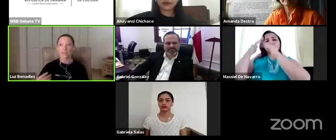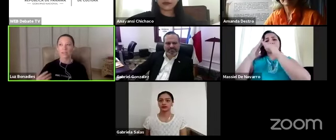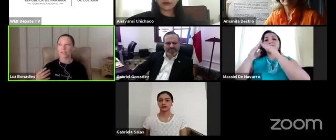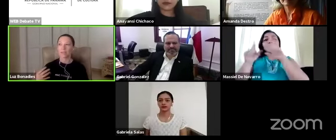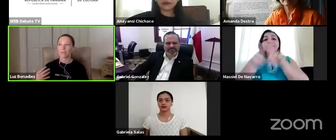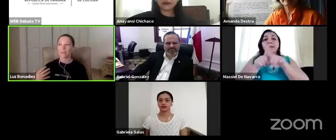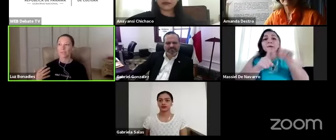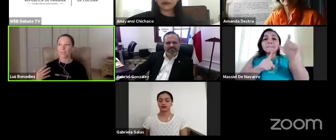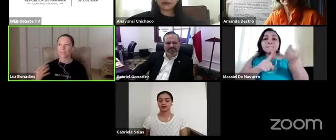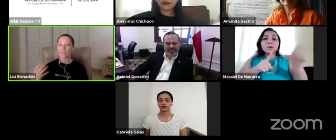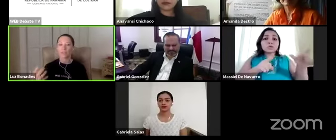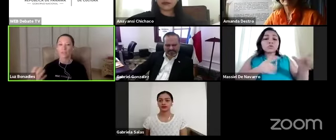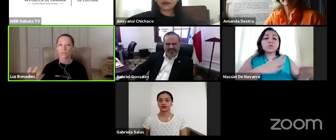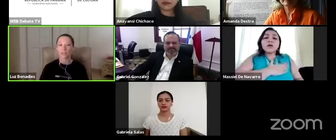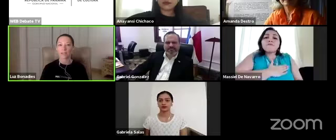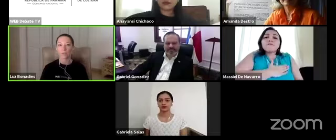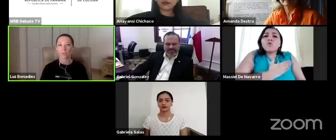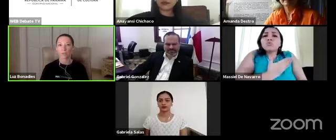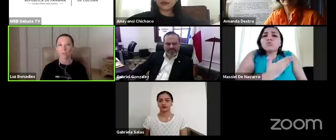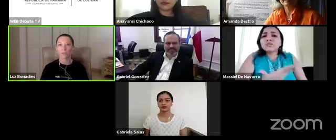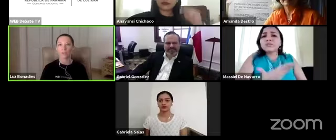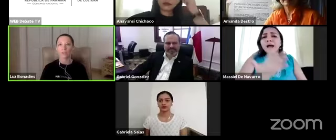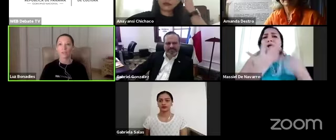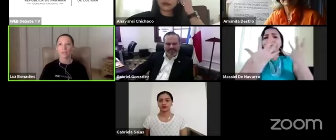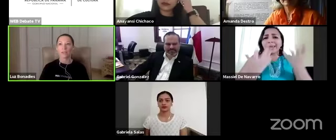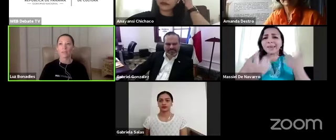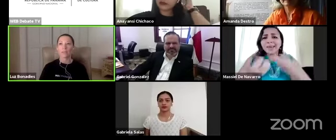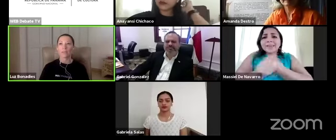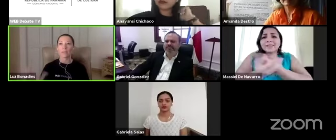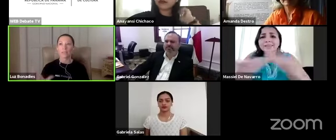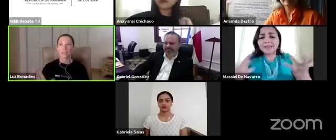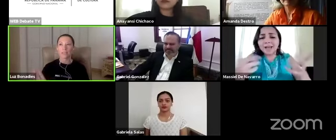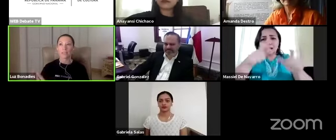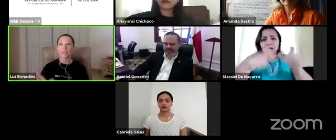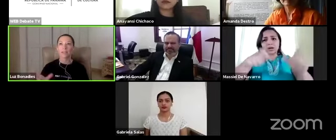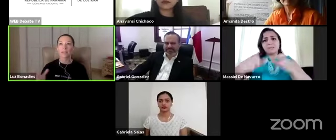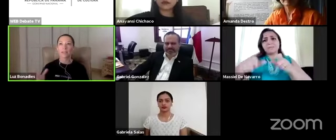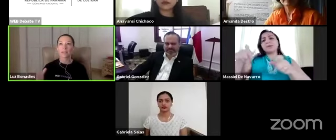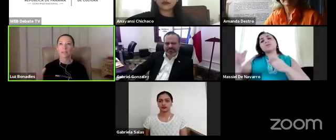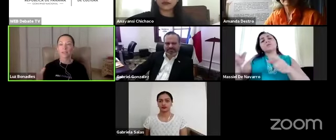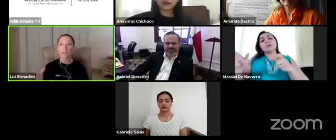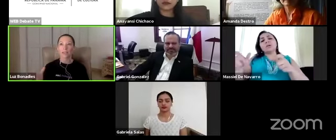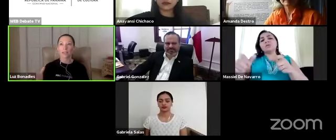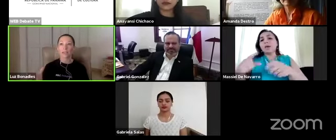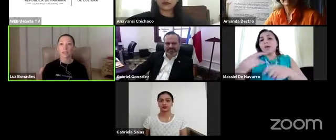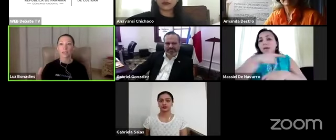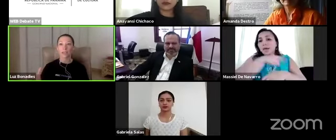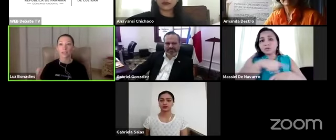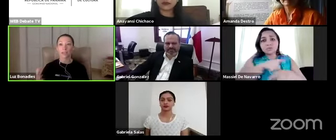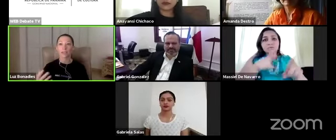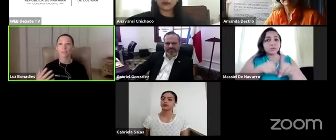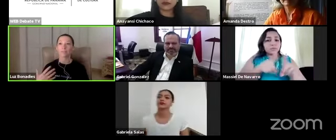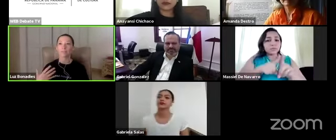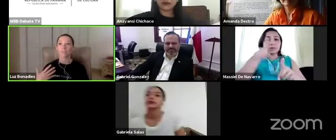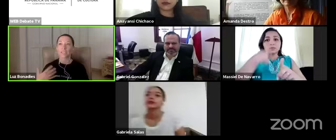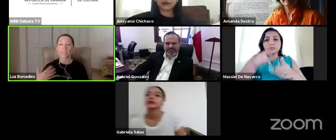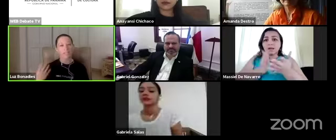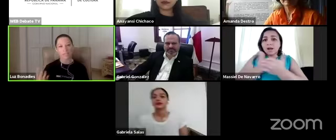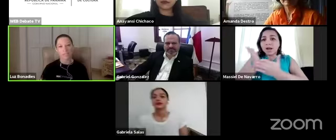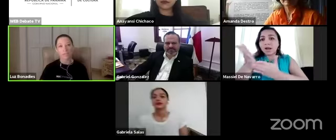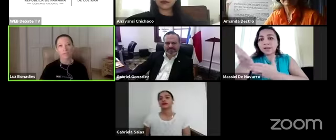y de de querer ofrecerle a estos públicos material que estén